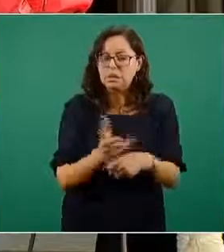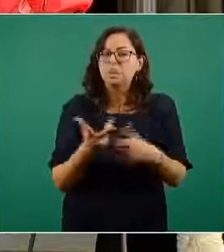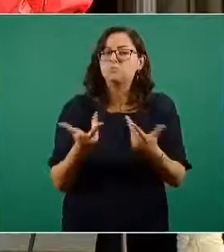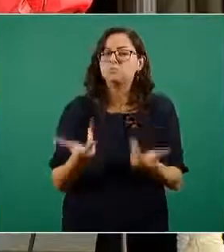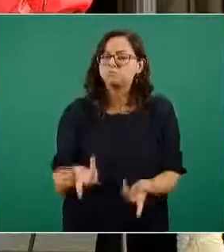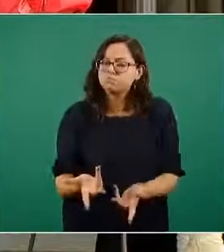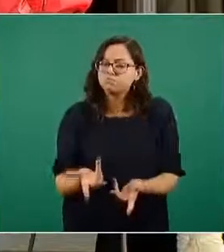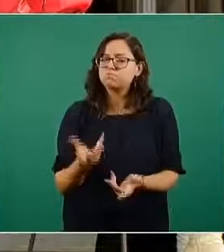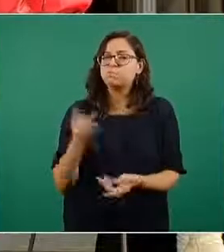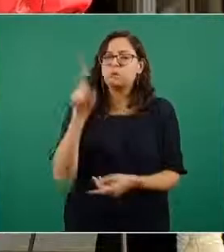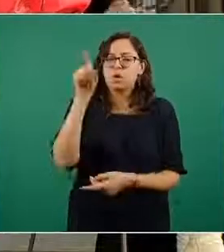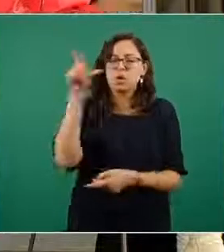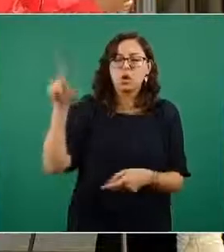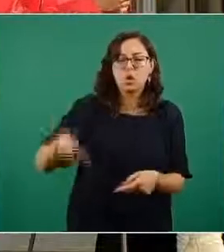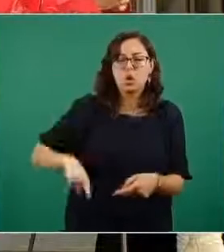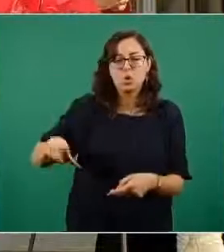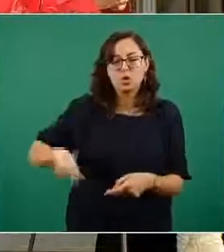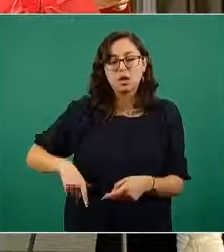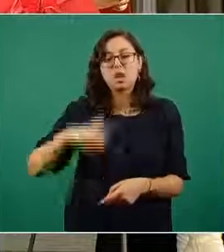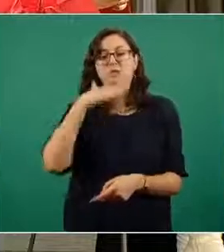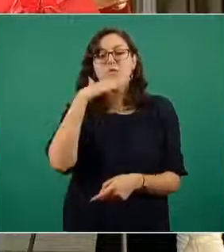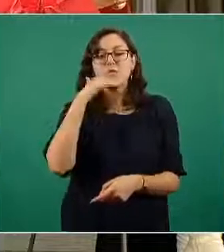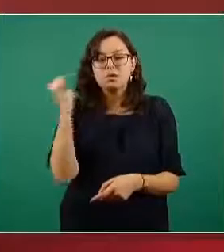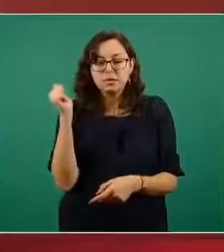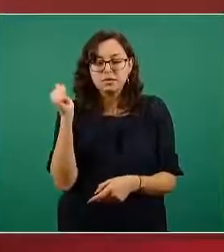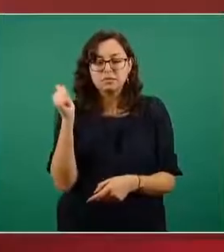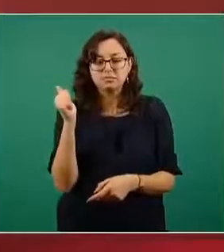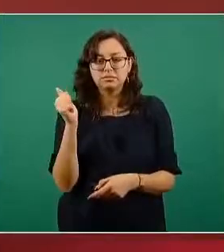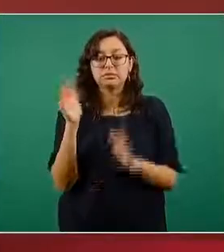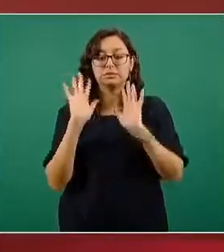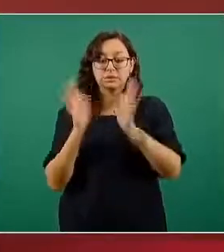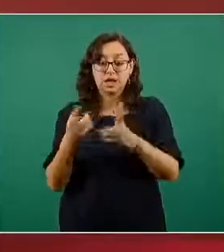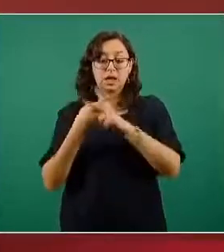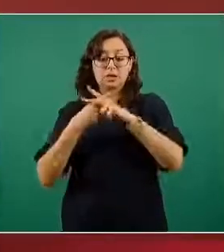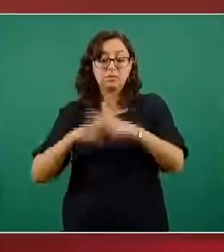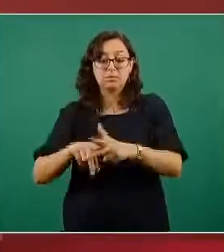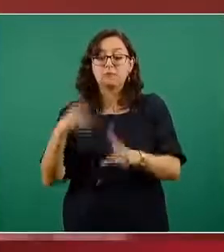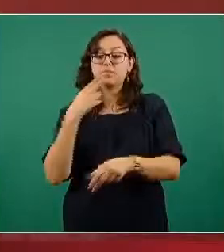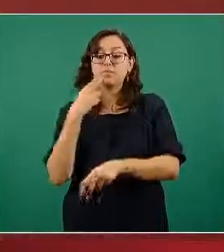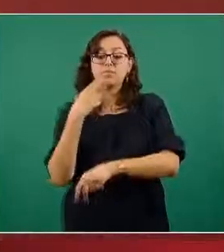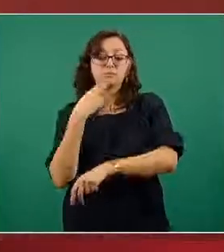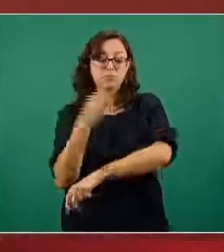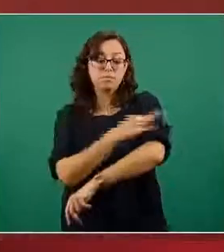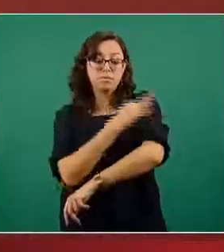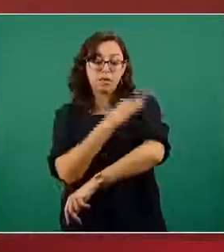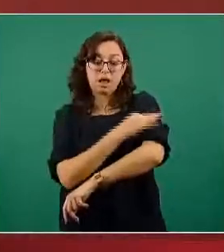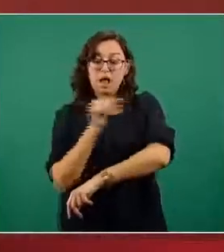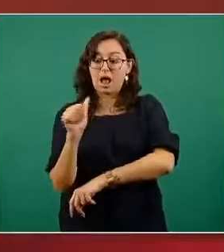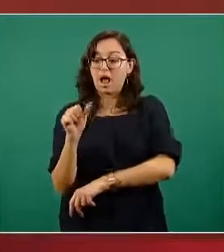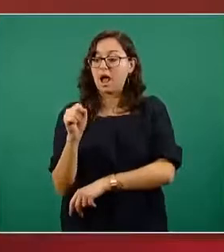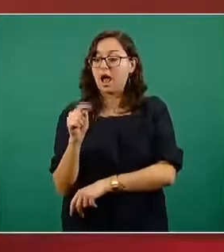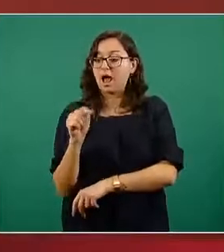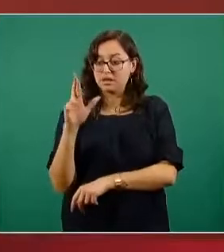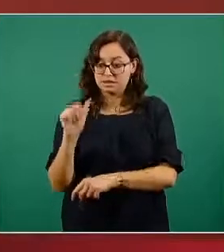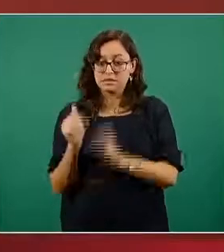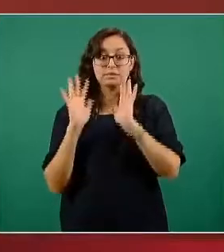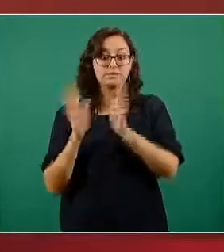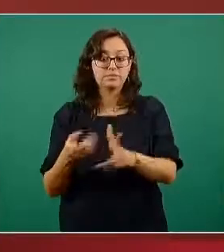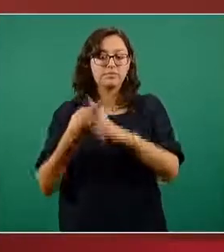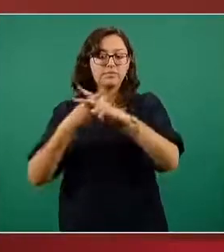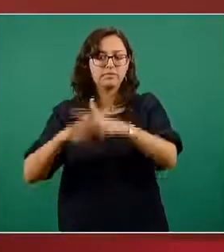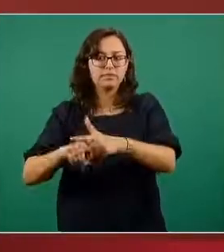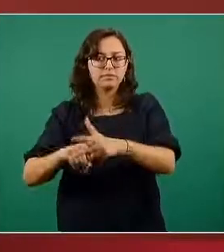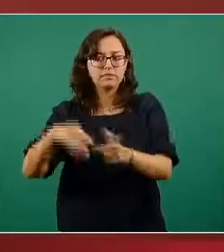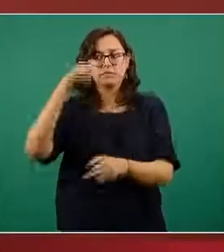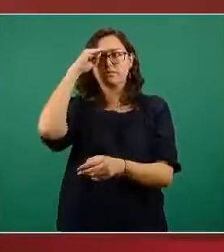está ya usando la vacuna de Astra entonces decidió posponer temporalmente su uso en personas